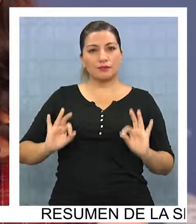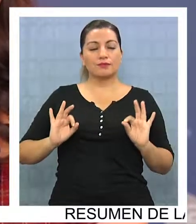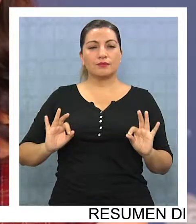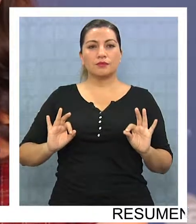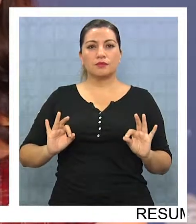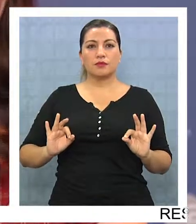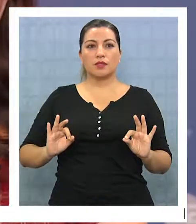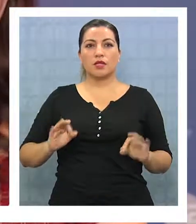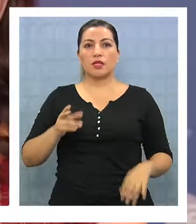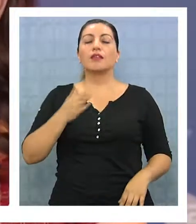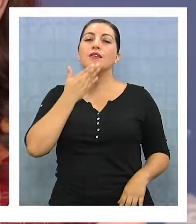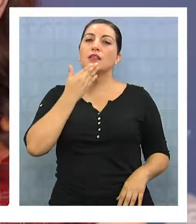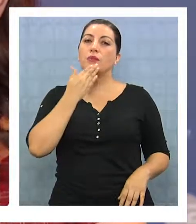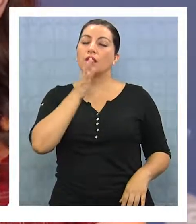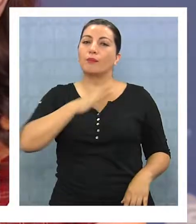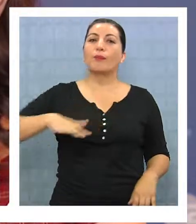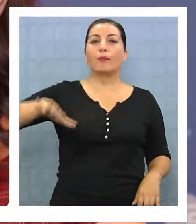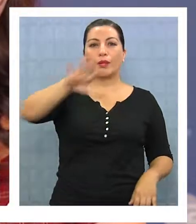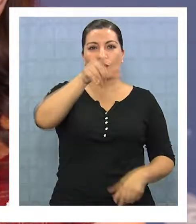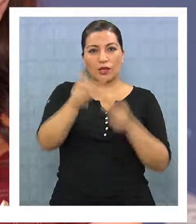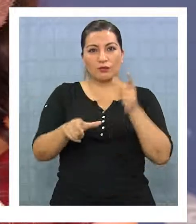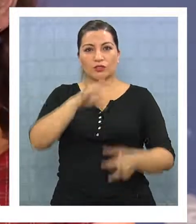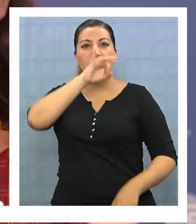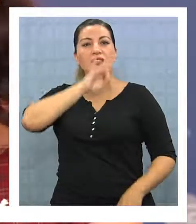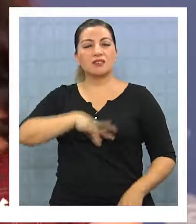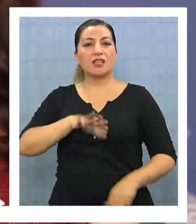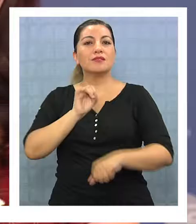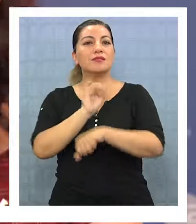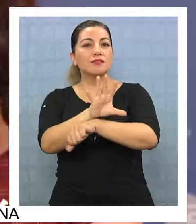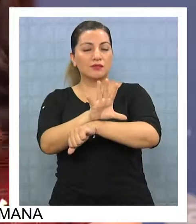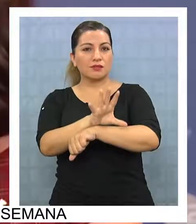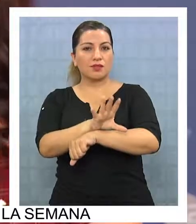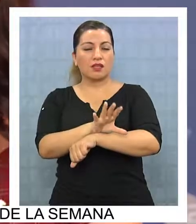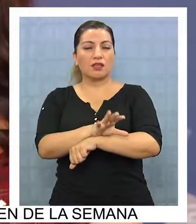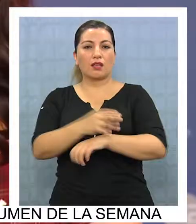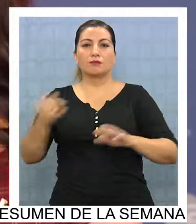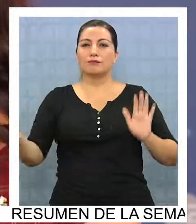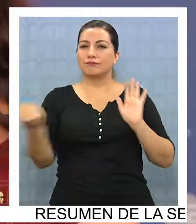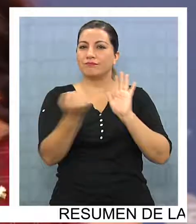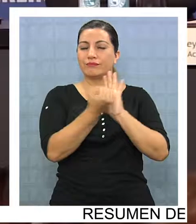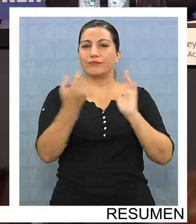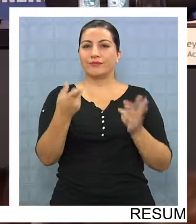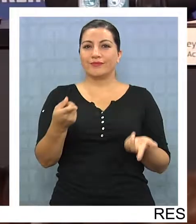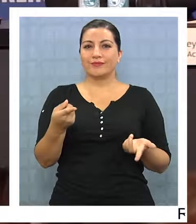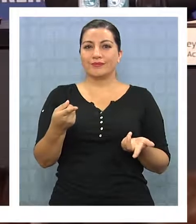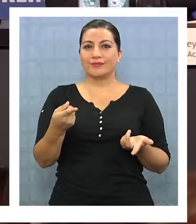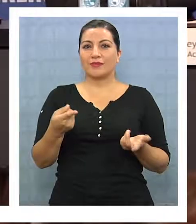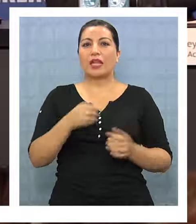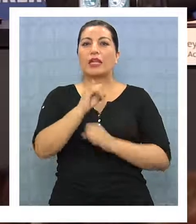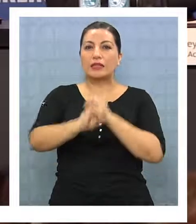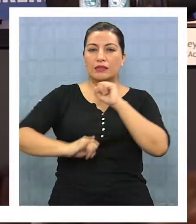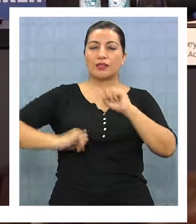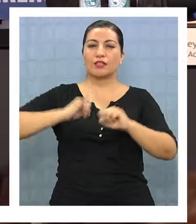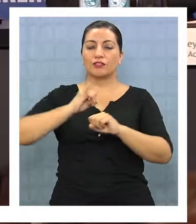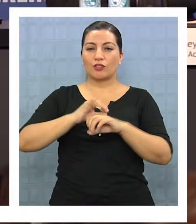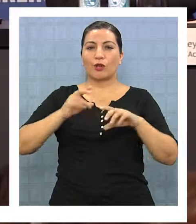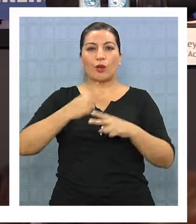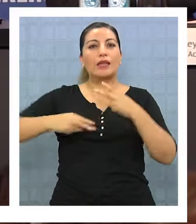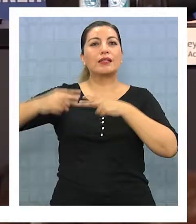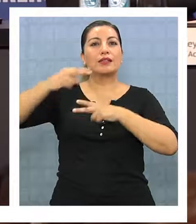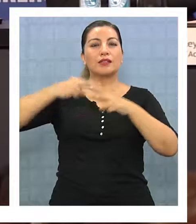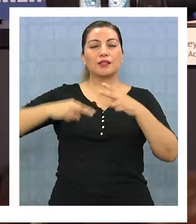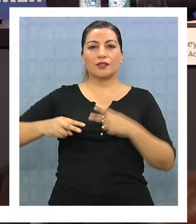que debería ser motivo de orgullo para todos los chilenos, digamos, que el cine chileno esté marcando una pauta, no solamente en los premios como